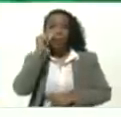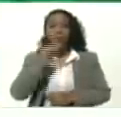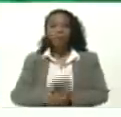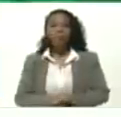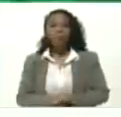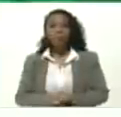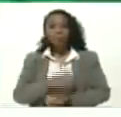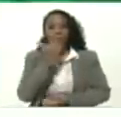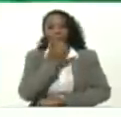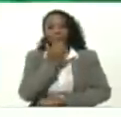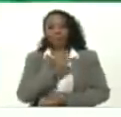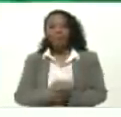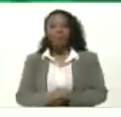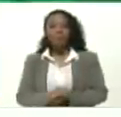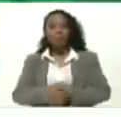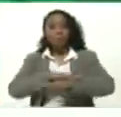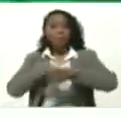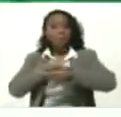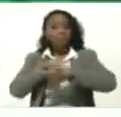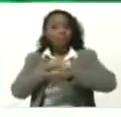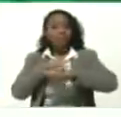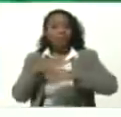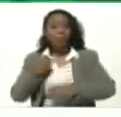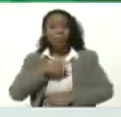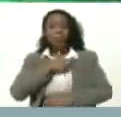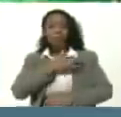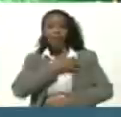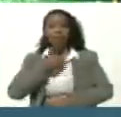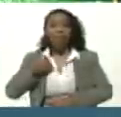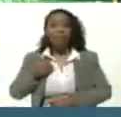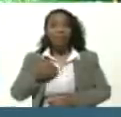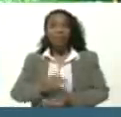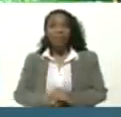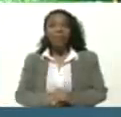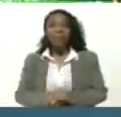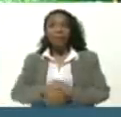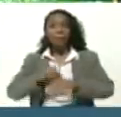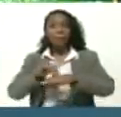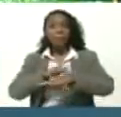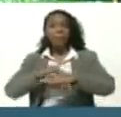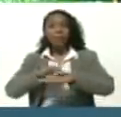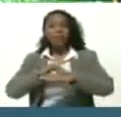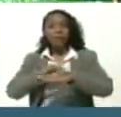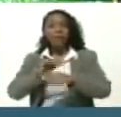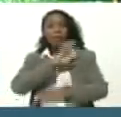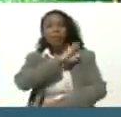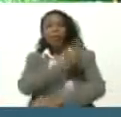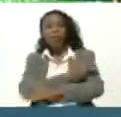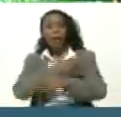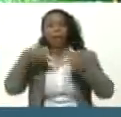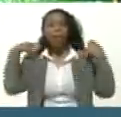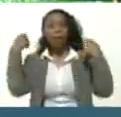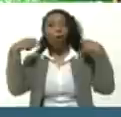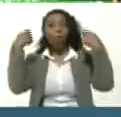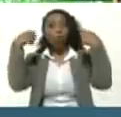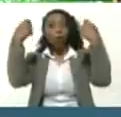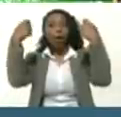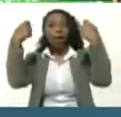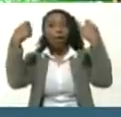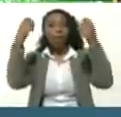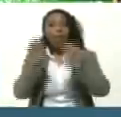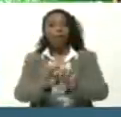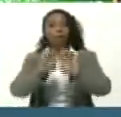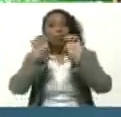Ministra Está nuestra querida Ministra del Poder Popular Para